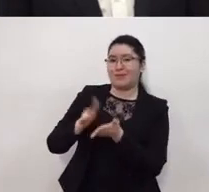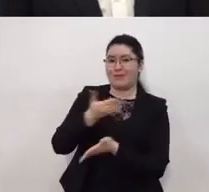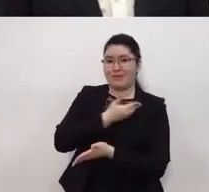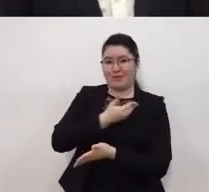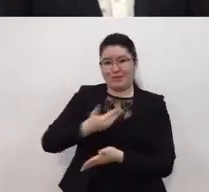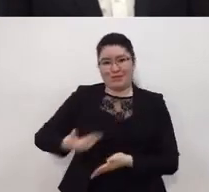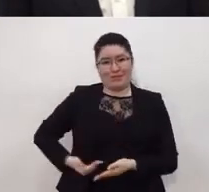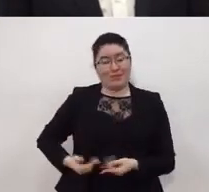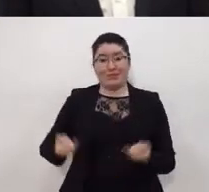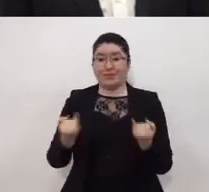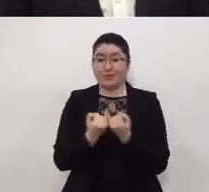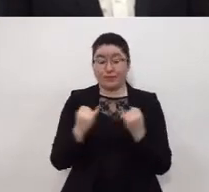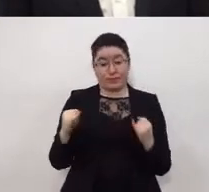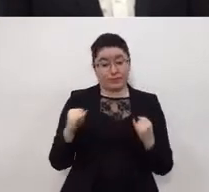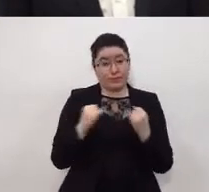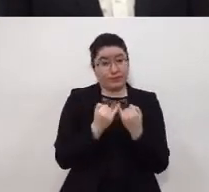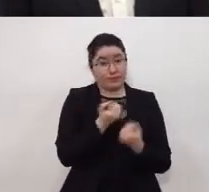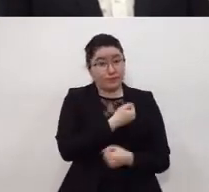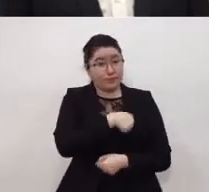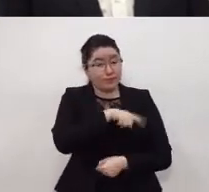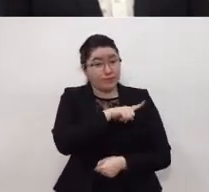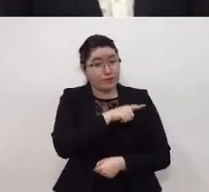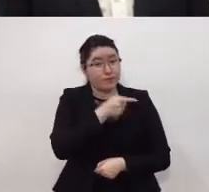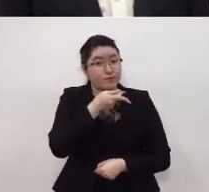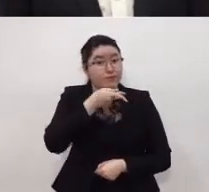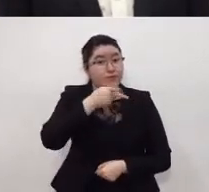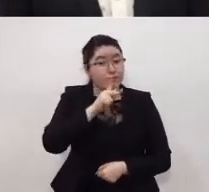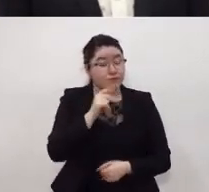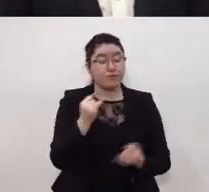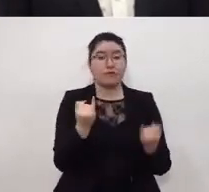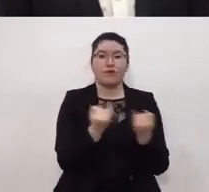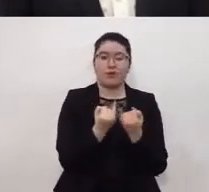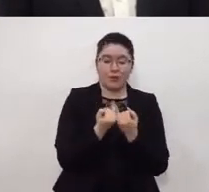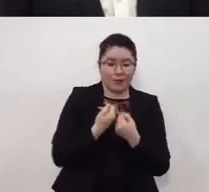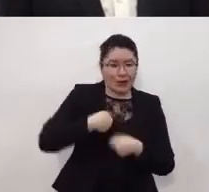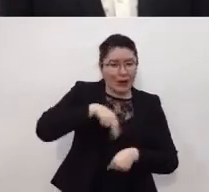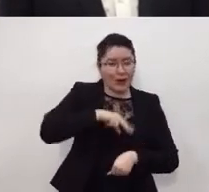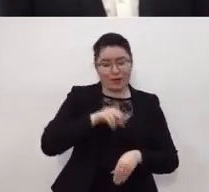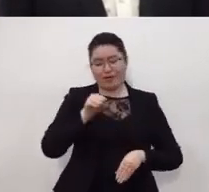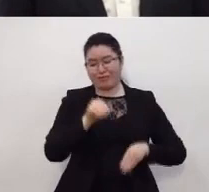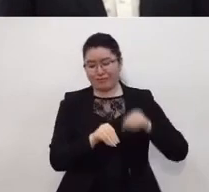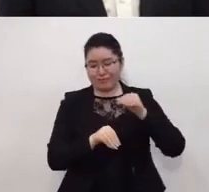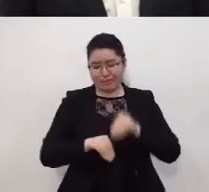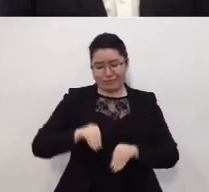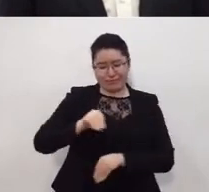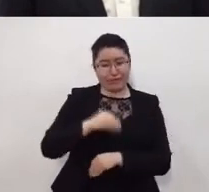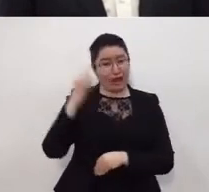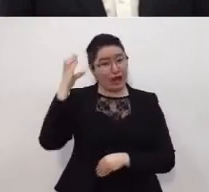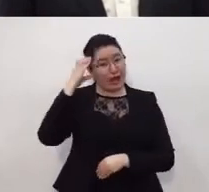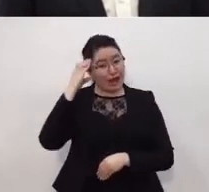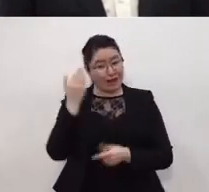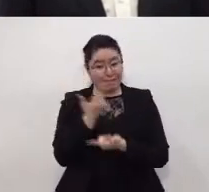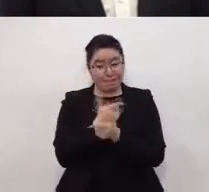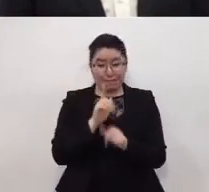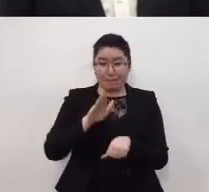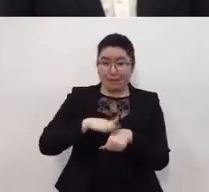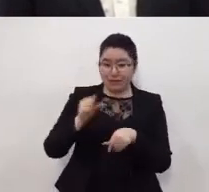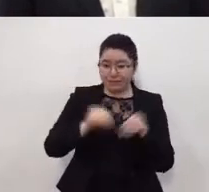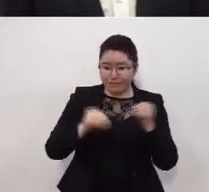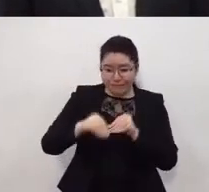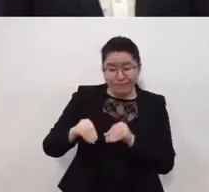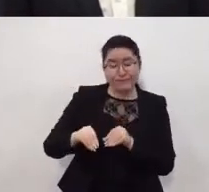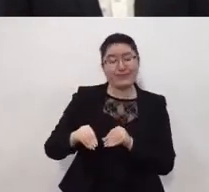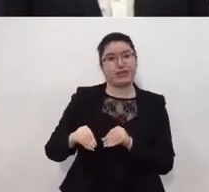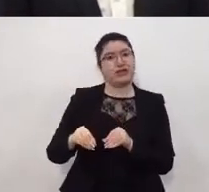república y todas las instituciones de salud pero aún así aún ampliando toda la capacidad hospitalaria necesitamos